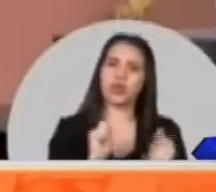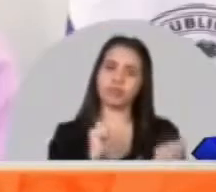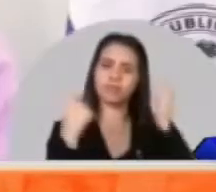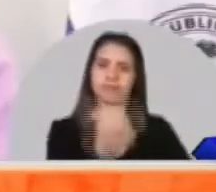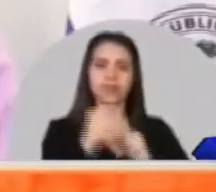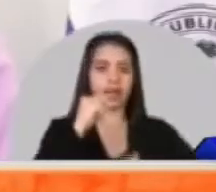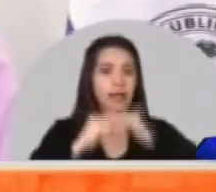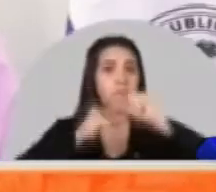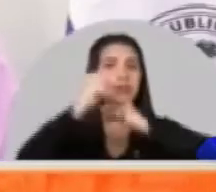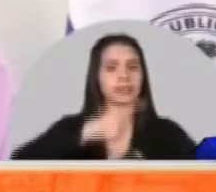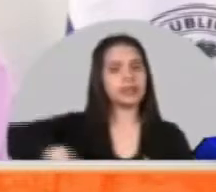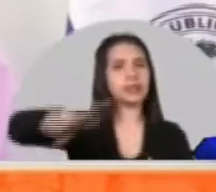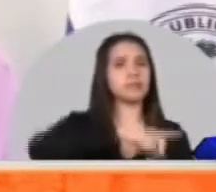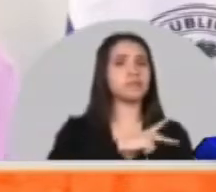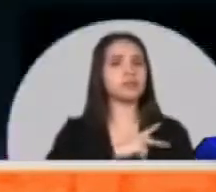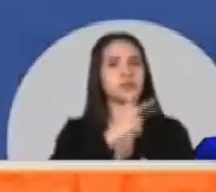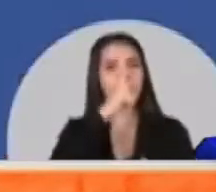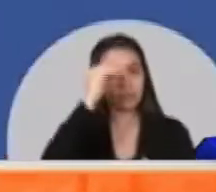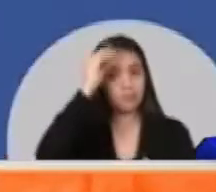y ayudar a muchísimas personas.